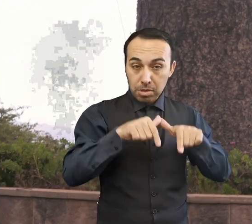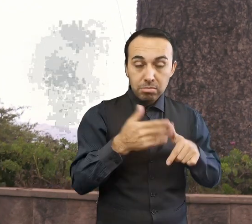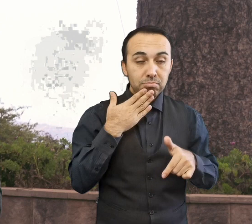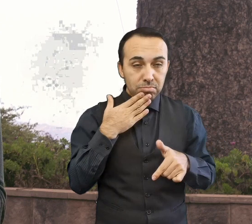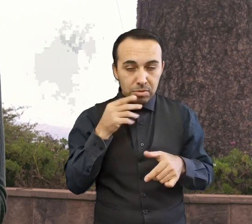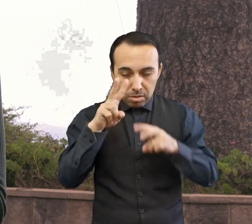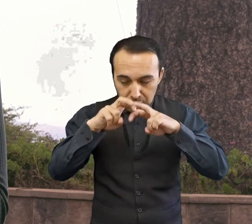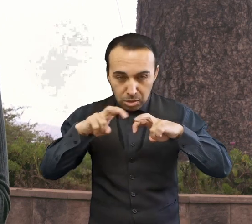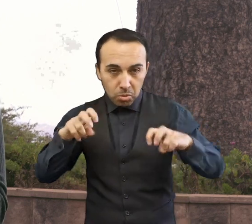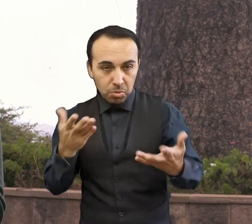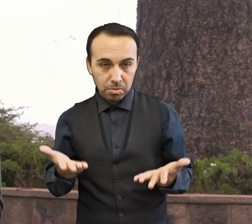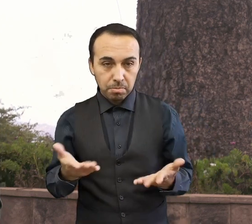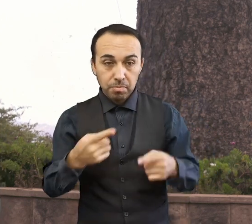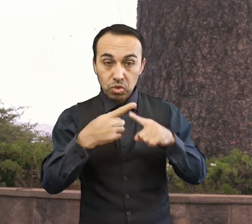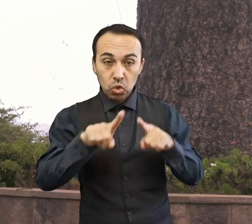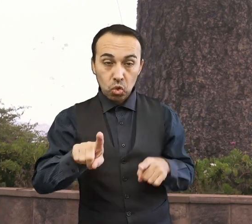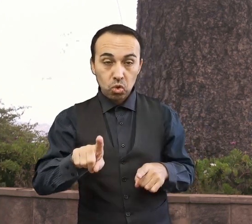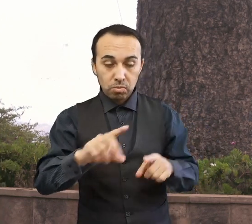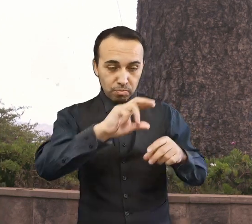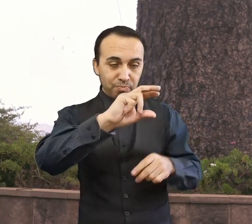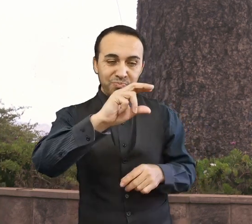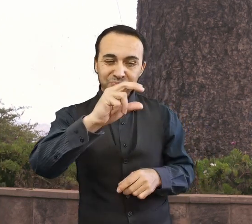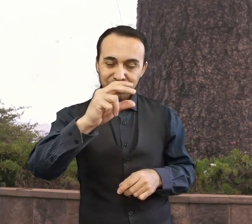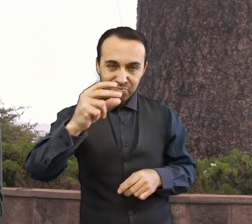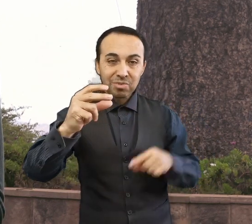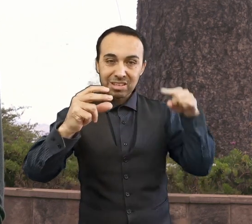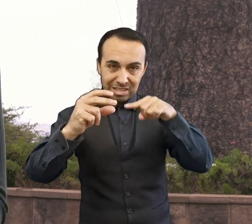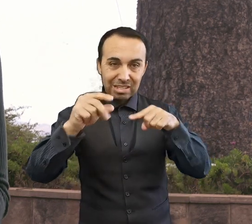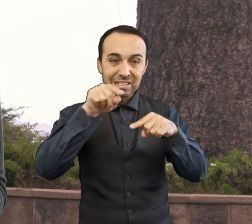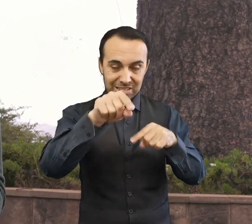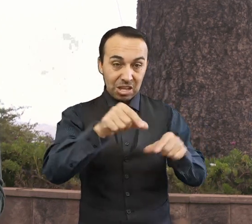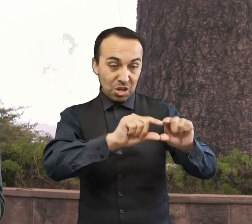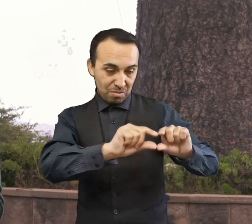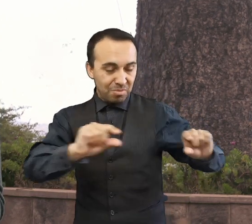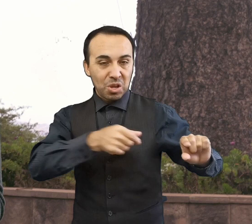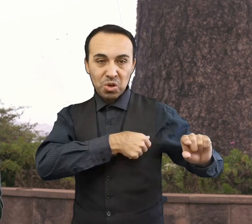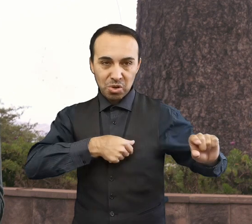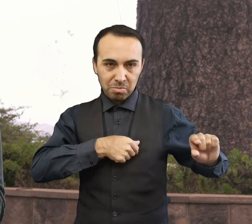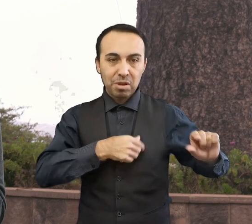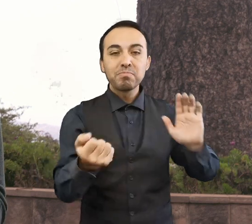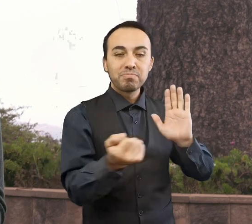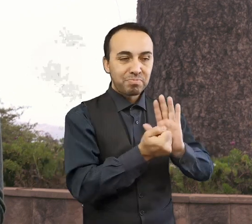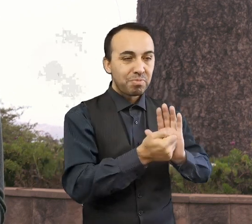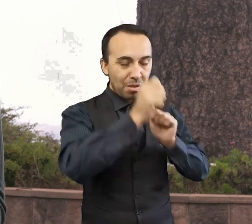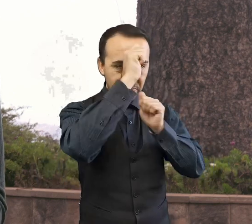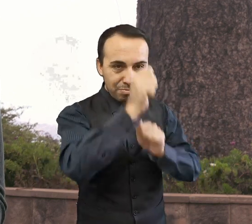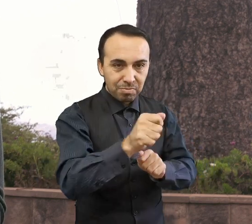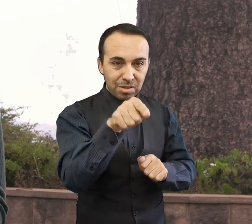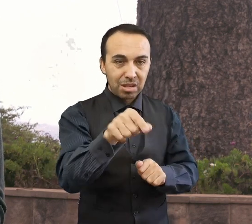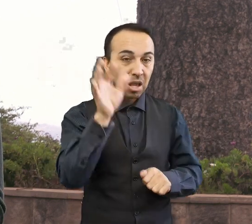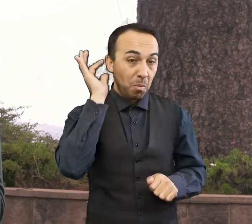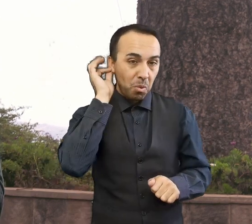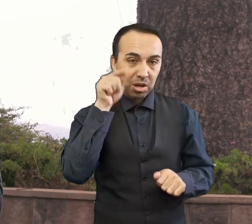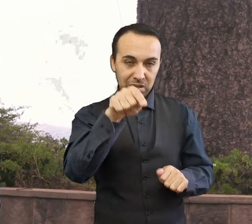2596 Morrell, descubierto en 2000 y bautizado así en honor a Nidia Morrell, astrónoma residente del Observatorio de las